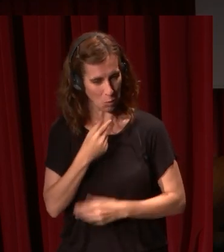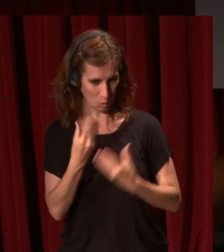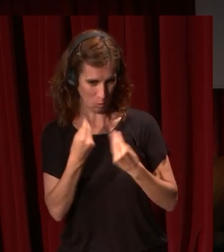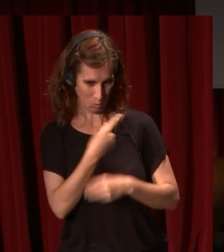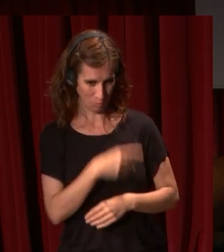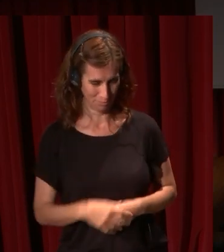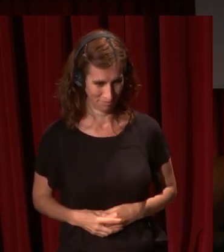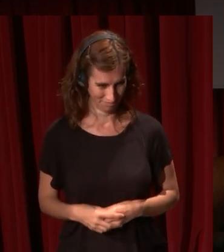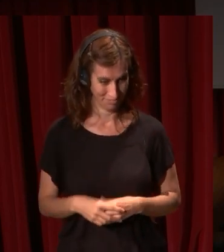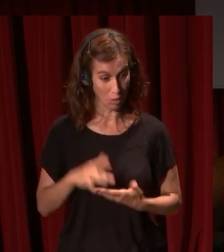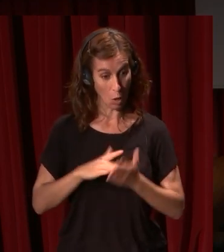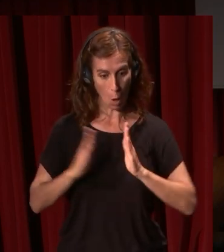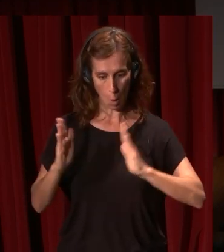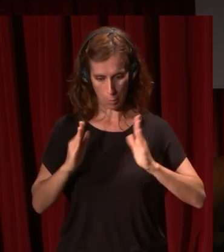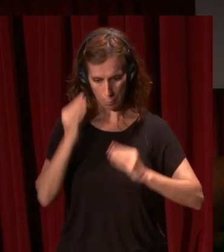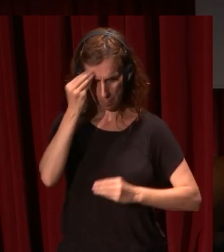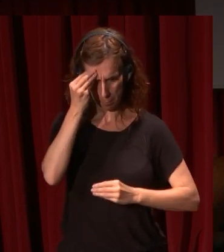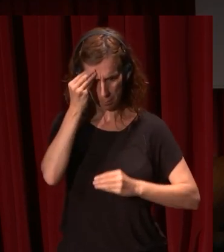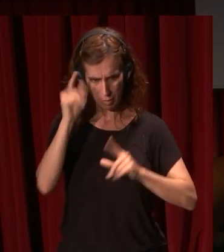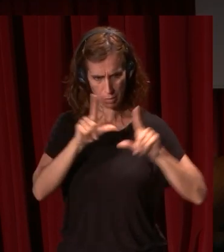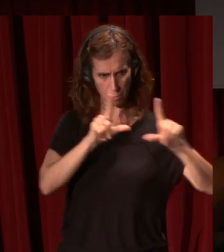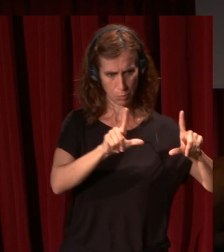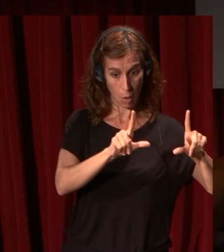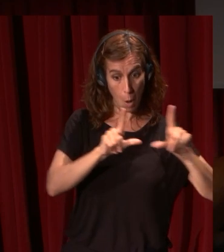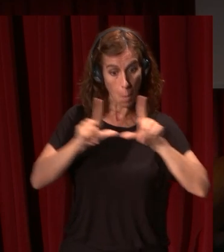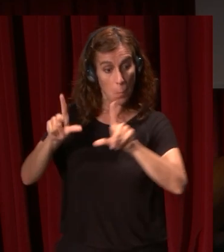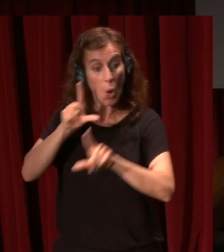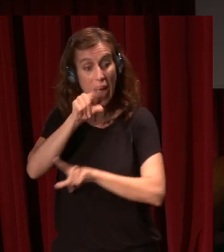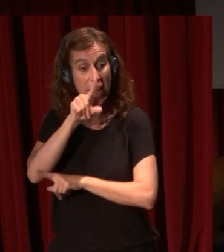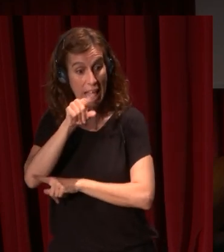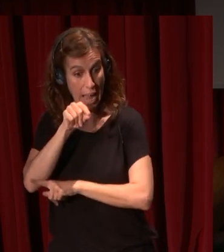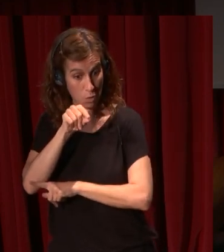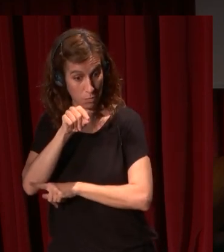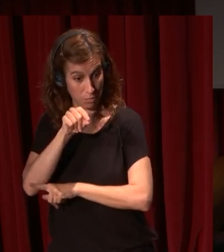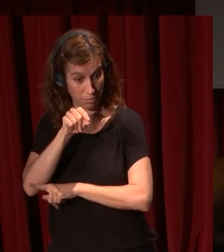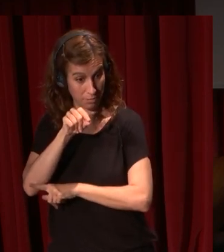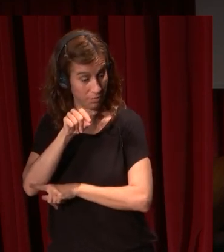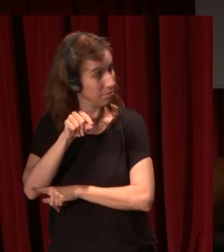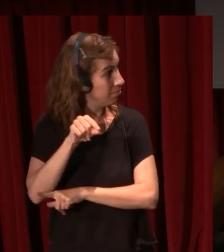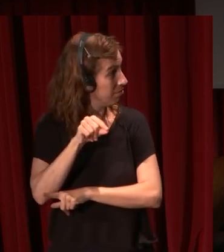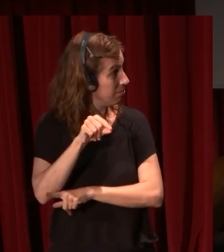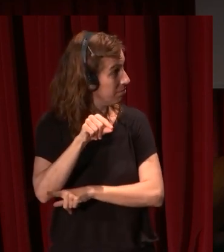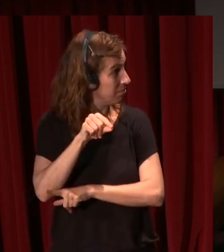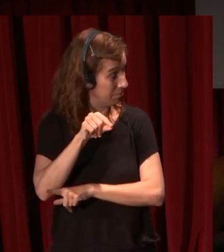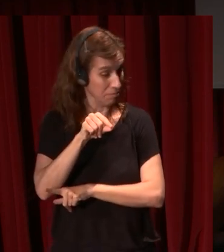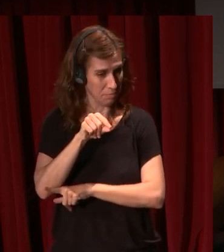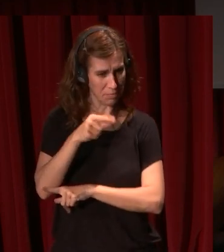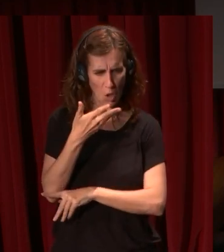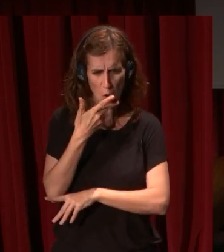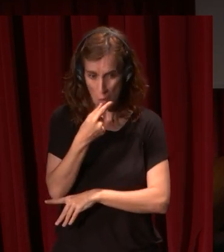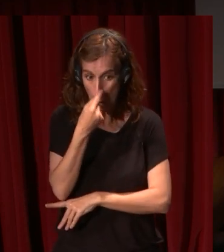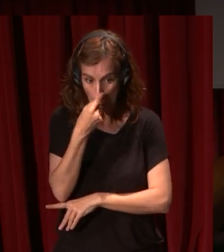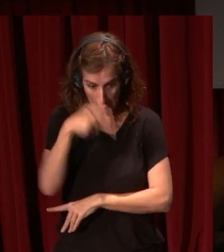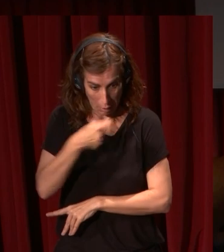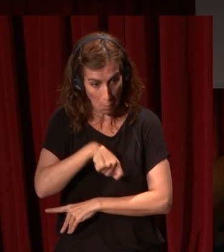en un momento dado pensé en colgarlo junto al Gilguero de Fabritius que es un pintor que me encanta muy especial poco conocido en